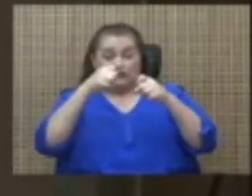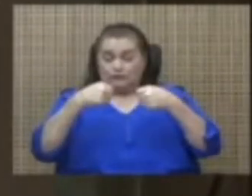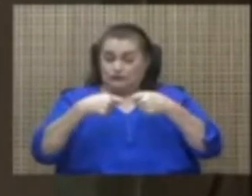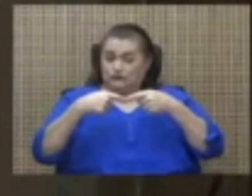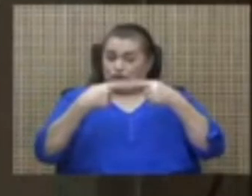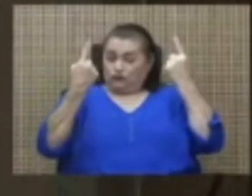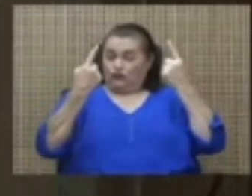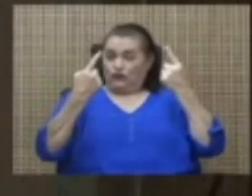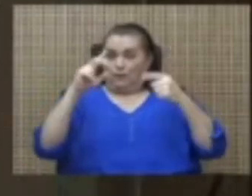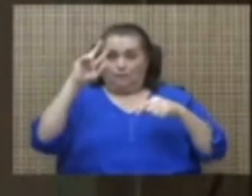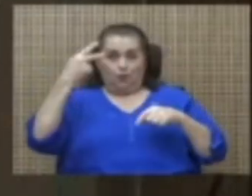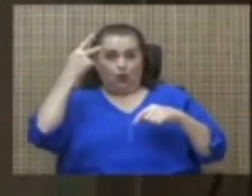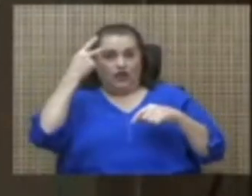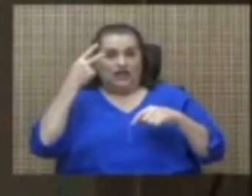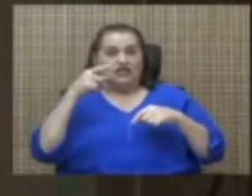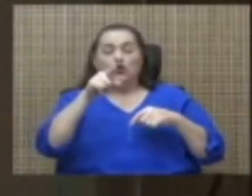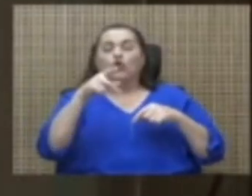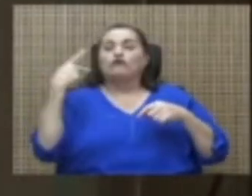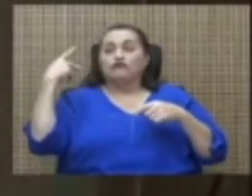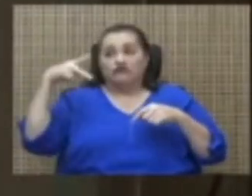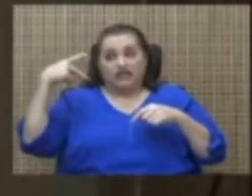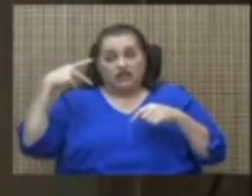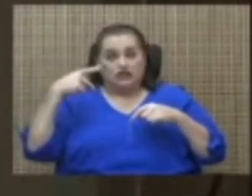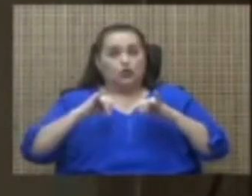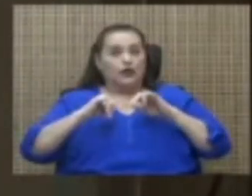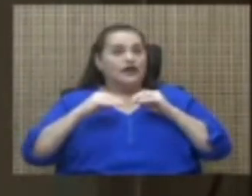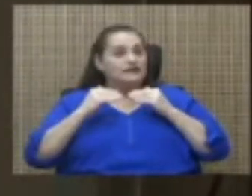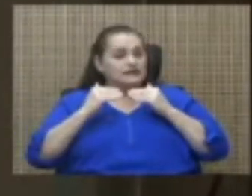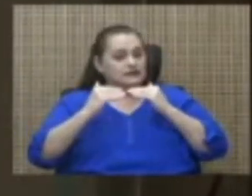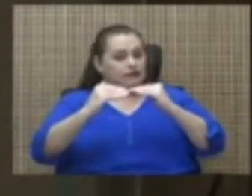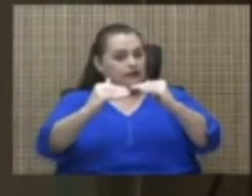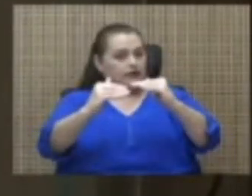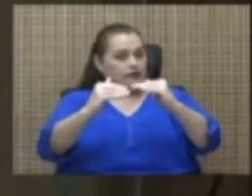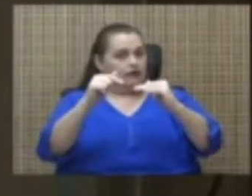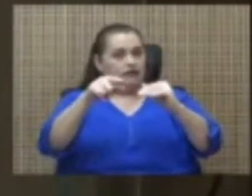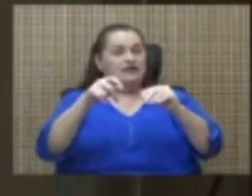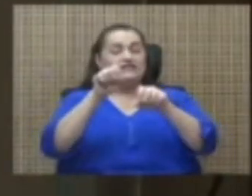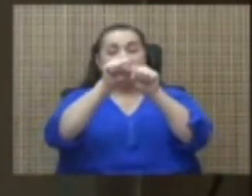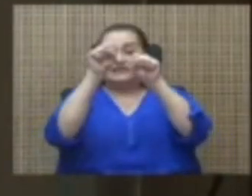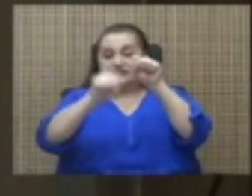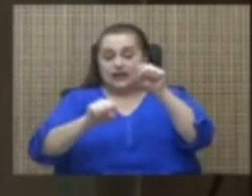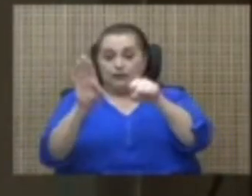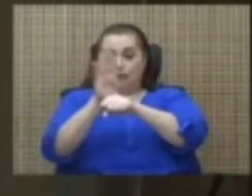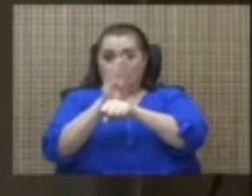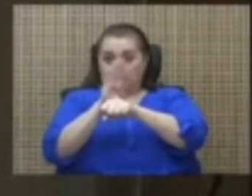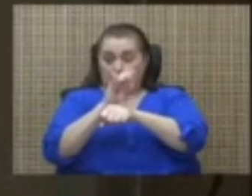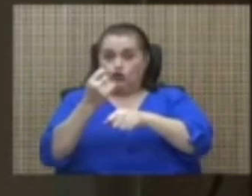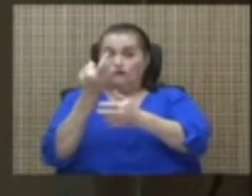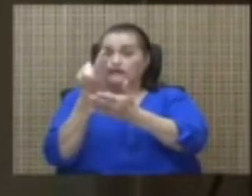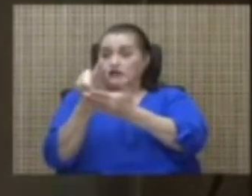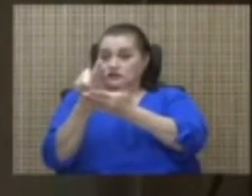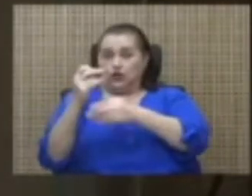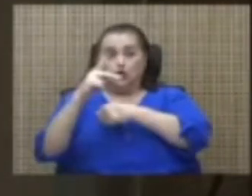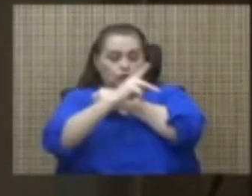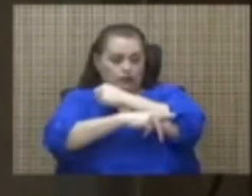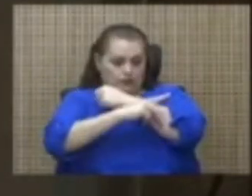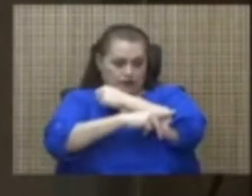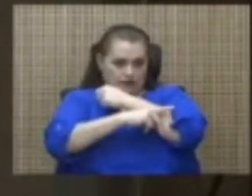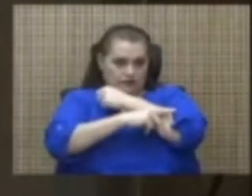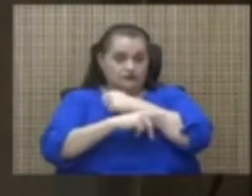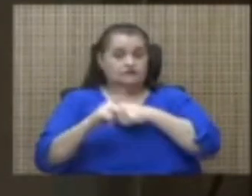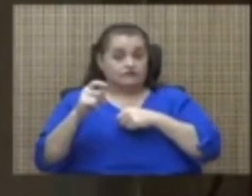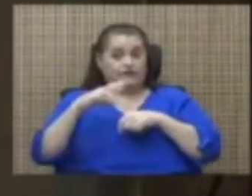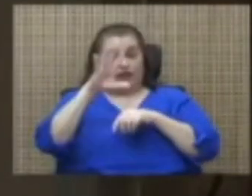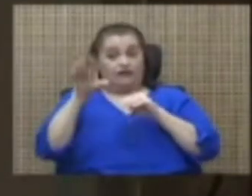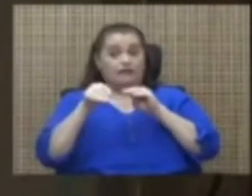no tiene reparo en poner en riesgo la estabilidad del sistema bancario y el sistema financiero de un país. Además,